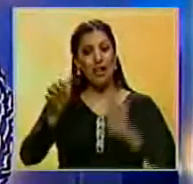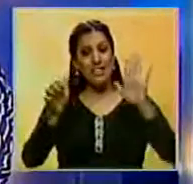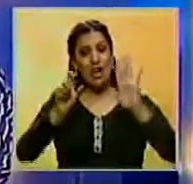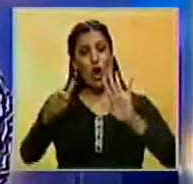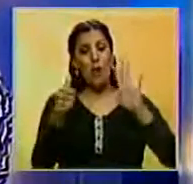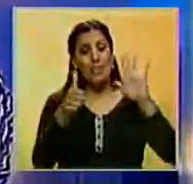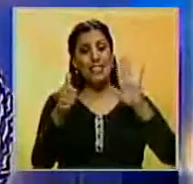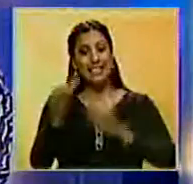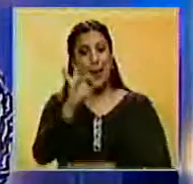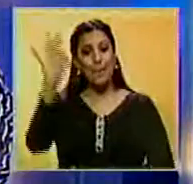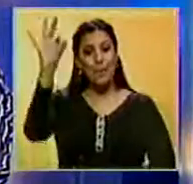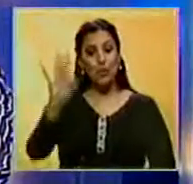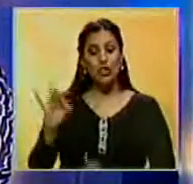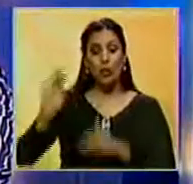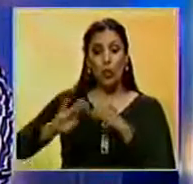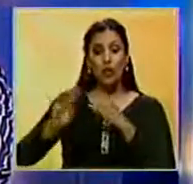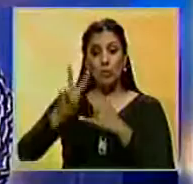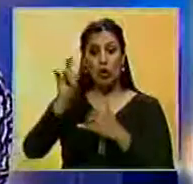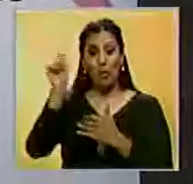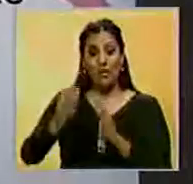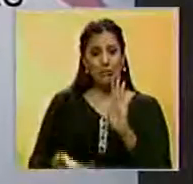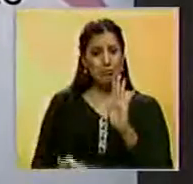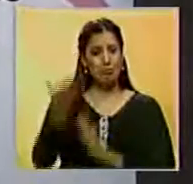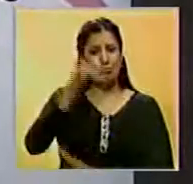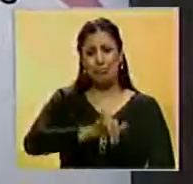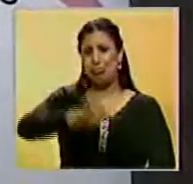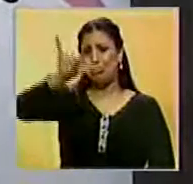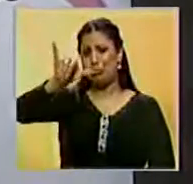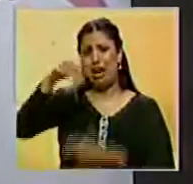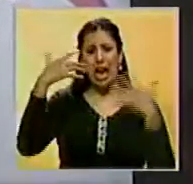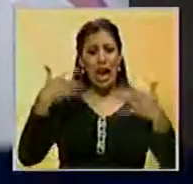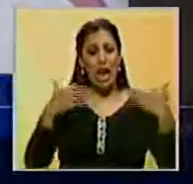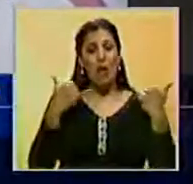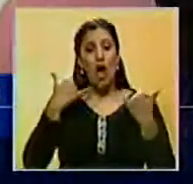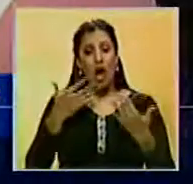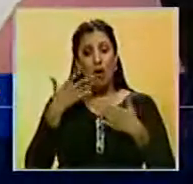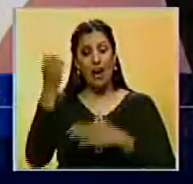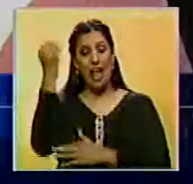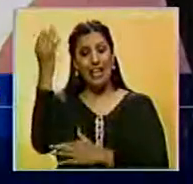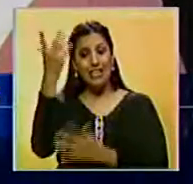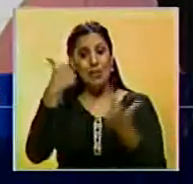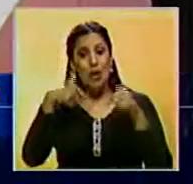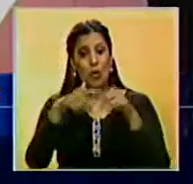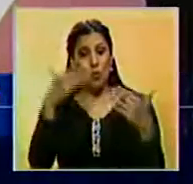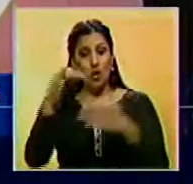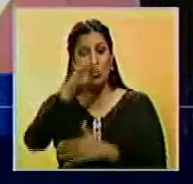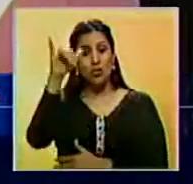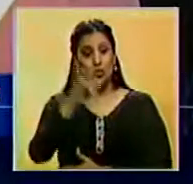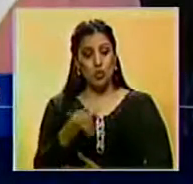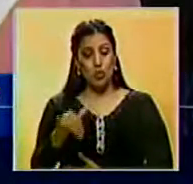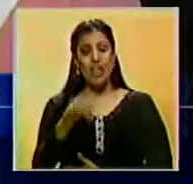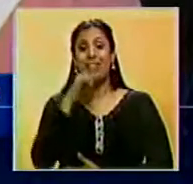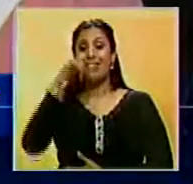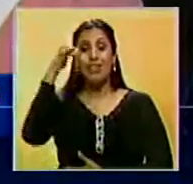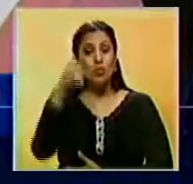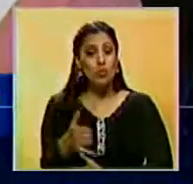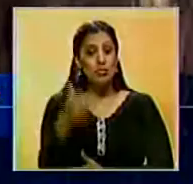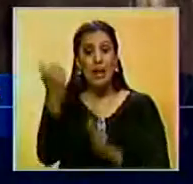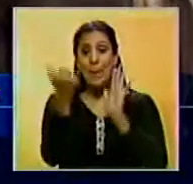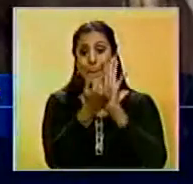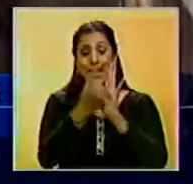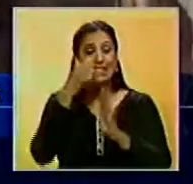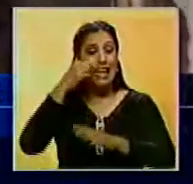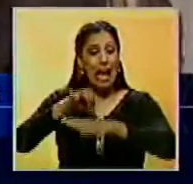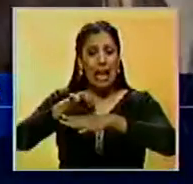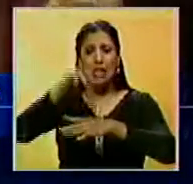% en los últimos dos meses. La cifra la ofrecieron durante una asamblea realizada en la entidad zuliana. Denuncian que el precio de la